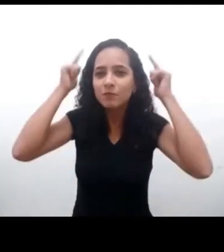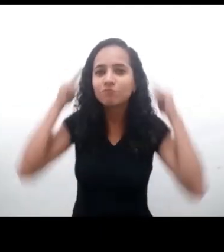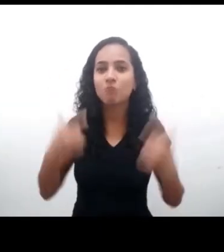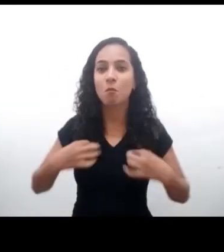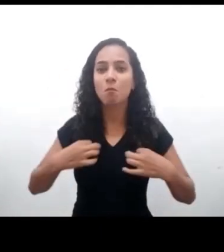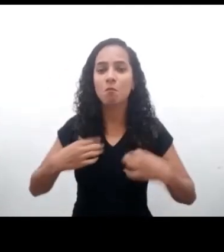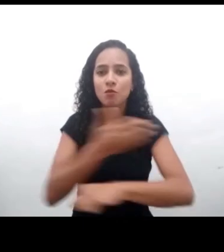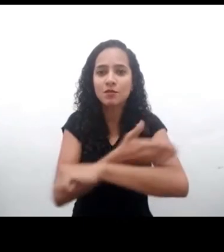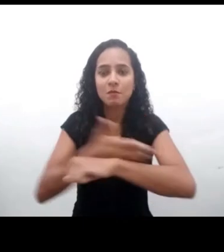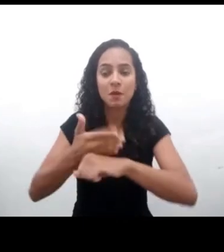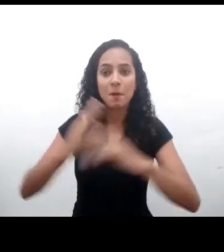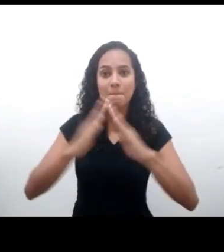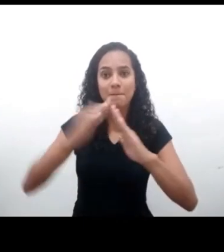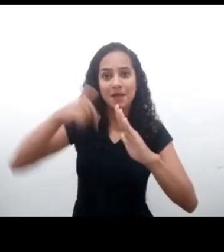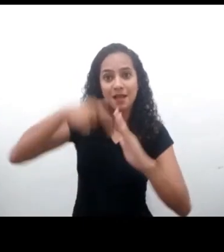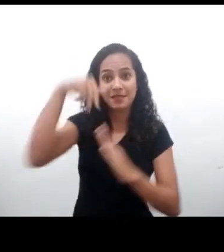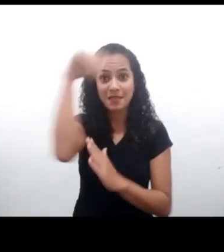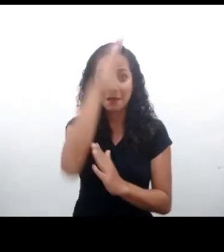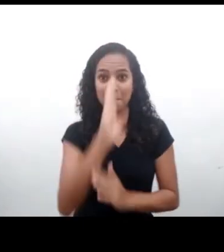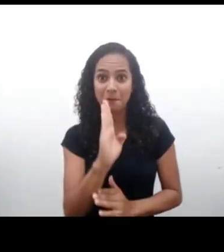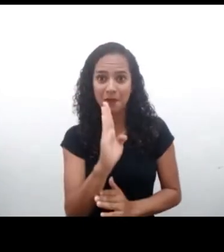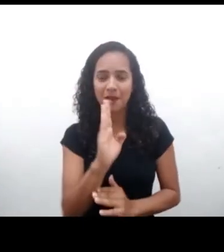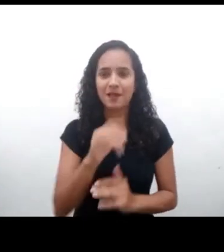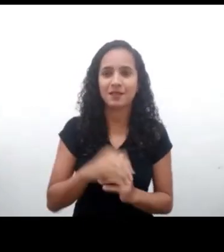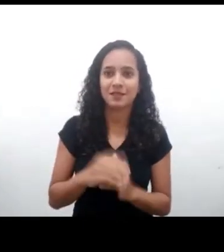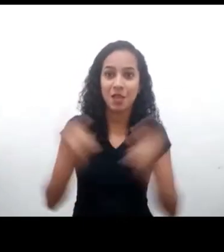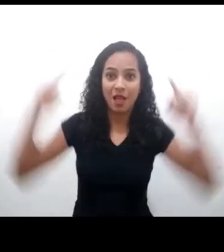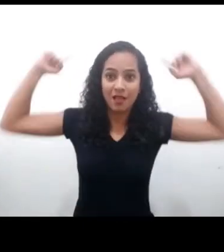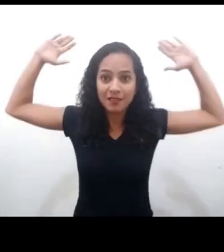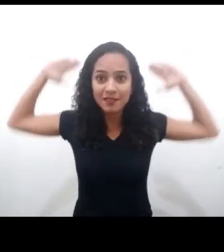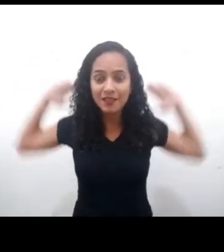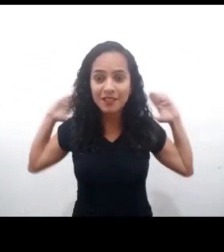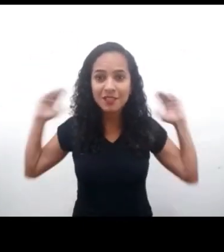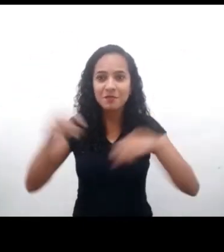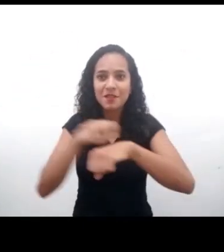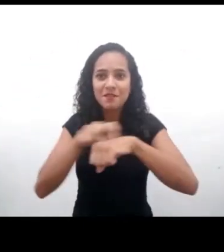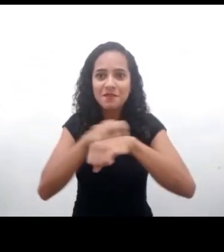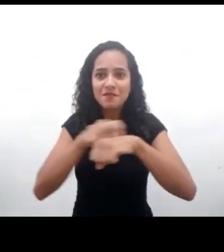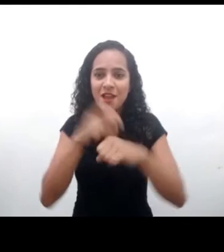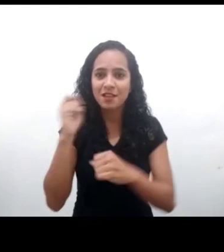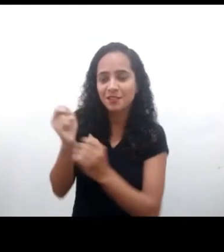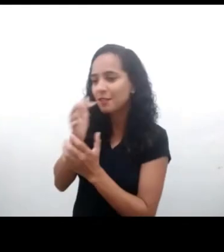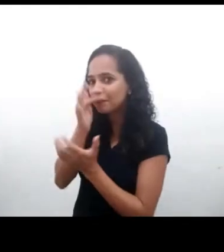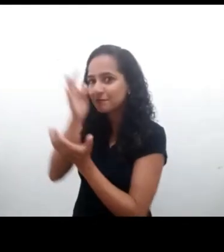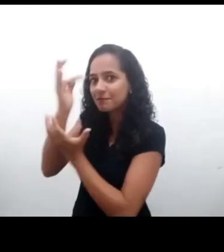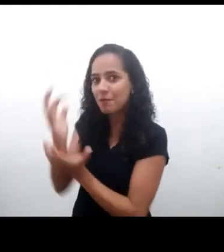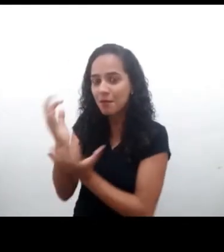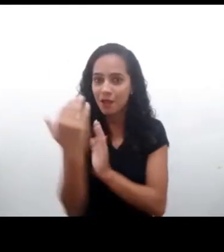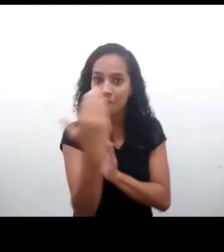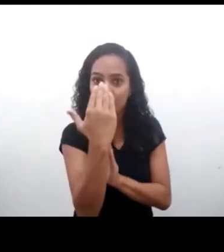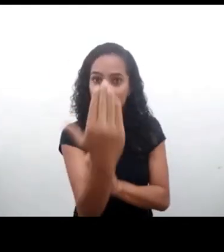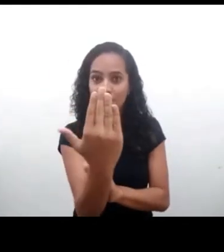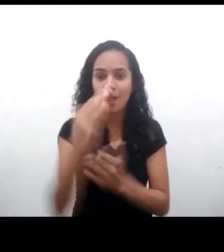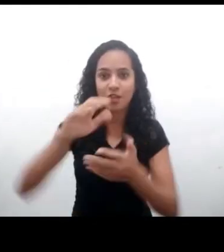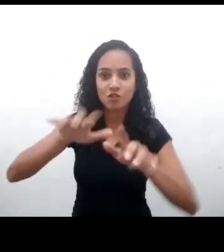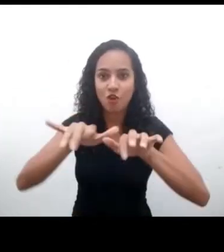mujer blanca de cabello liso, estoy usando una bolsa blanca y estoy en mi casa en Brasil. Detrás de mí hay una